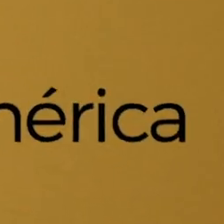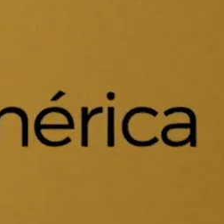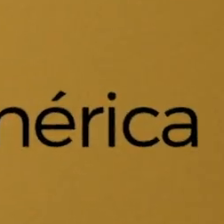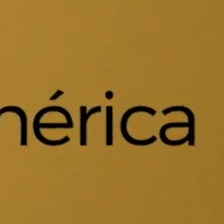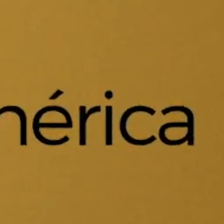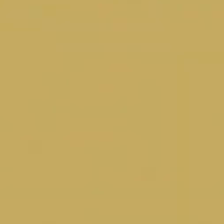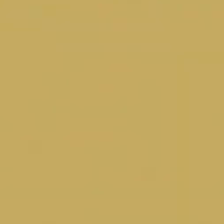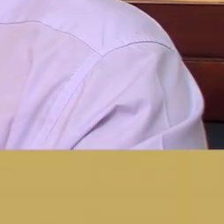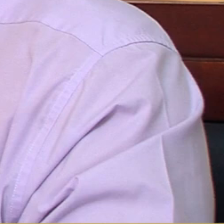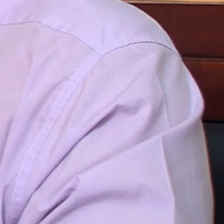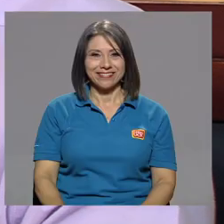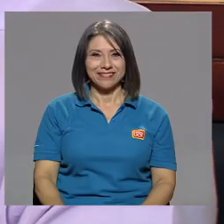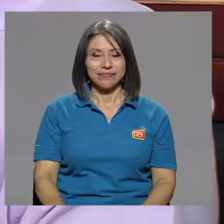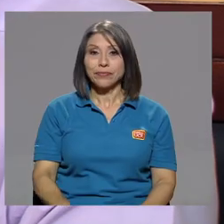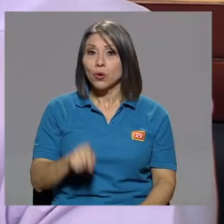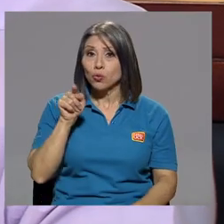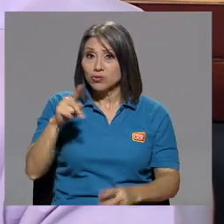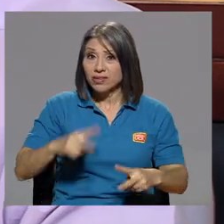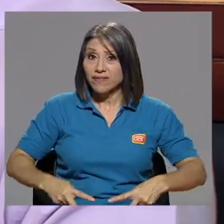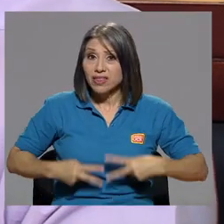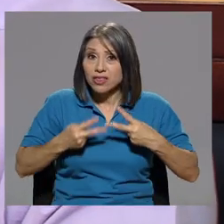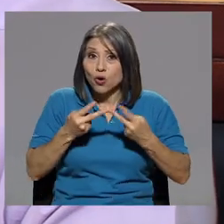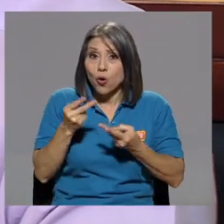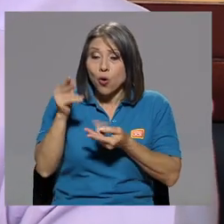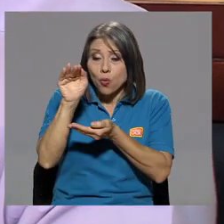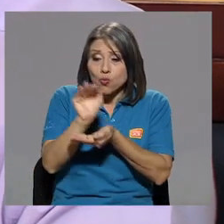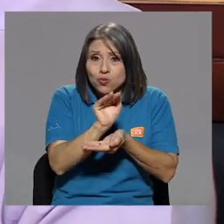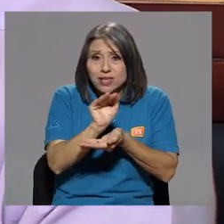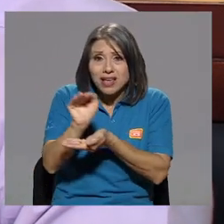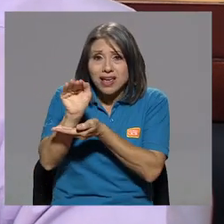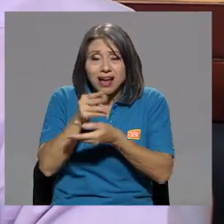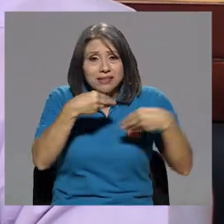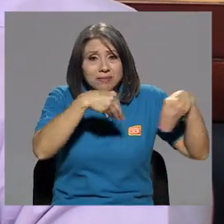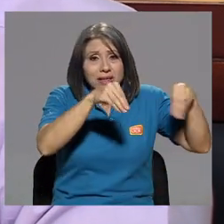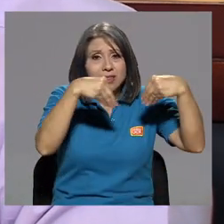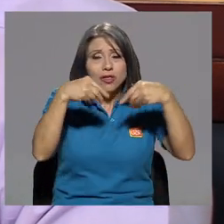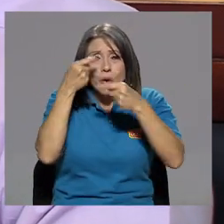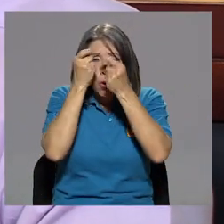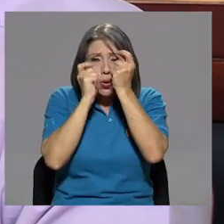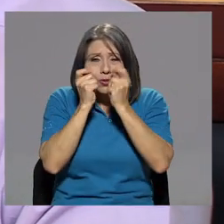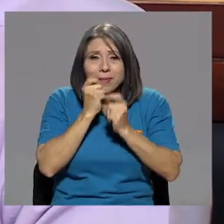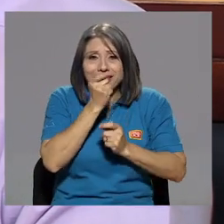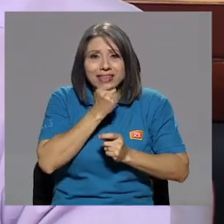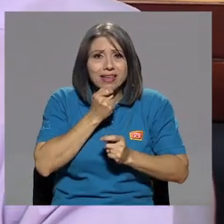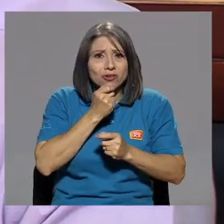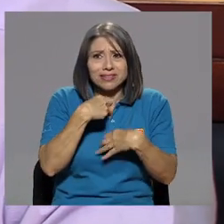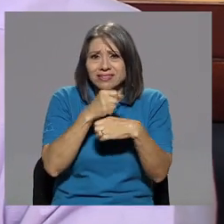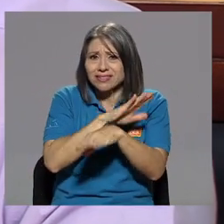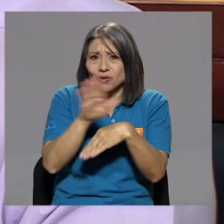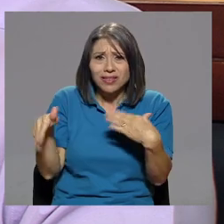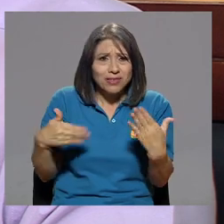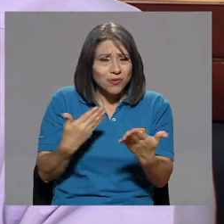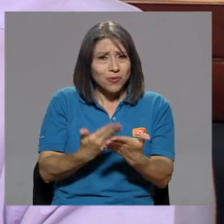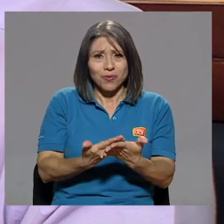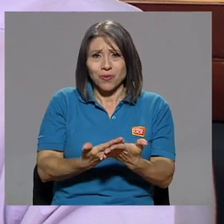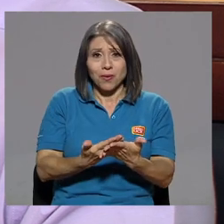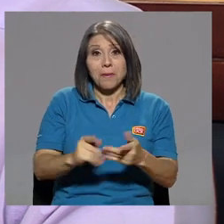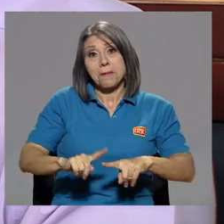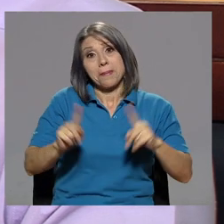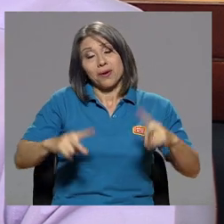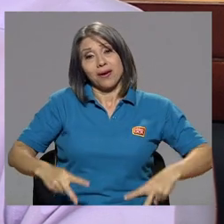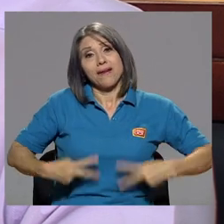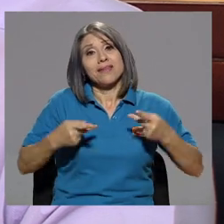Sí, señor. Usted vendió muñecas, vendió cosméticos, hizo de todo. Pero